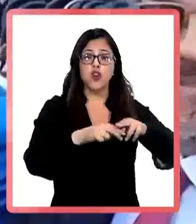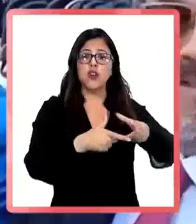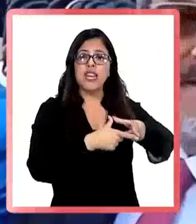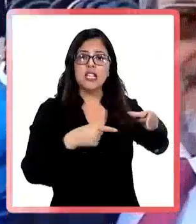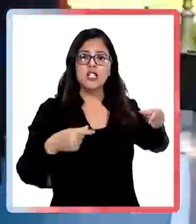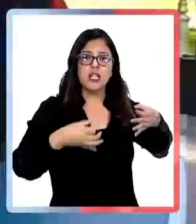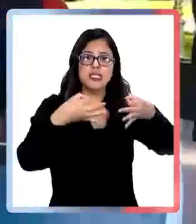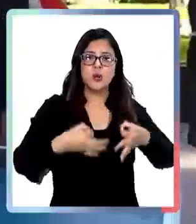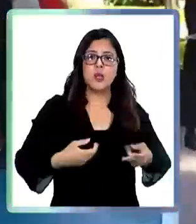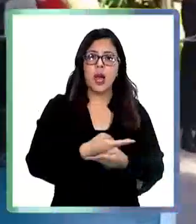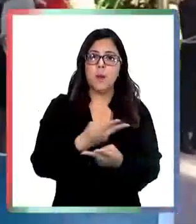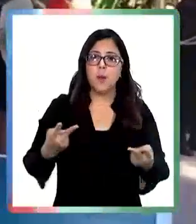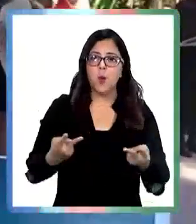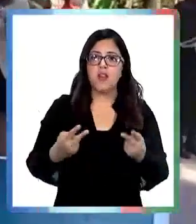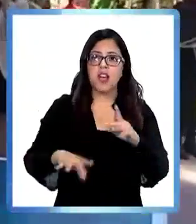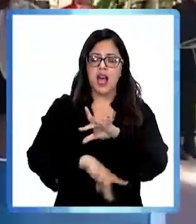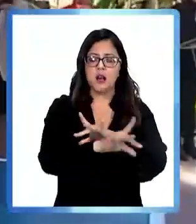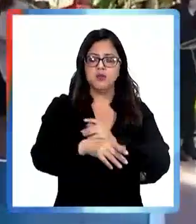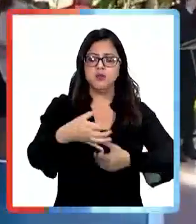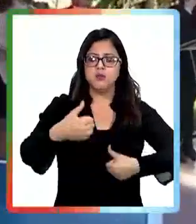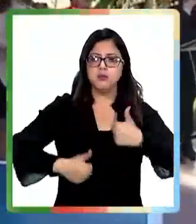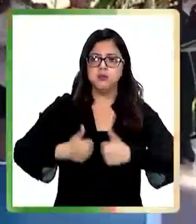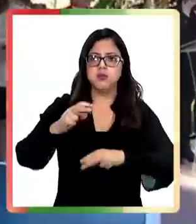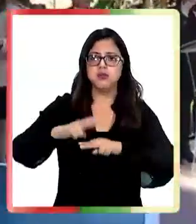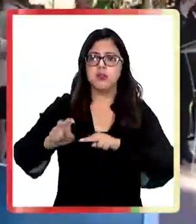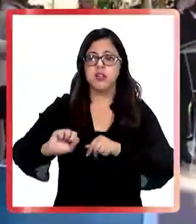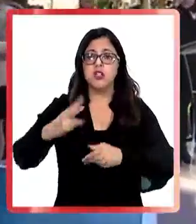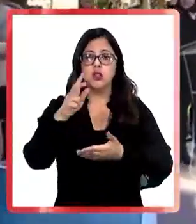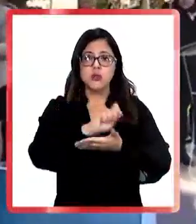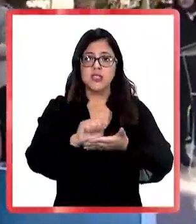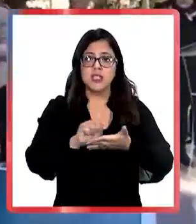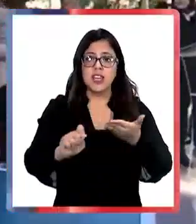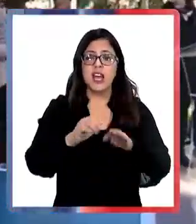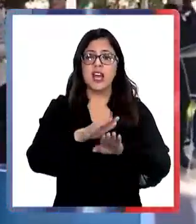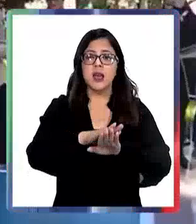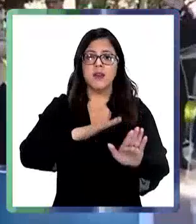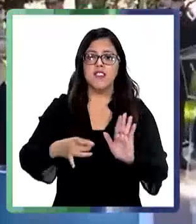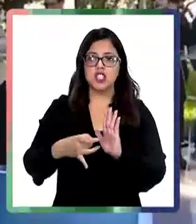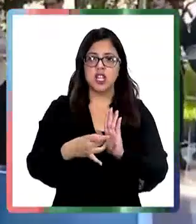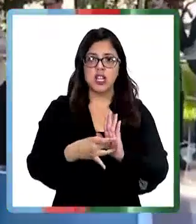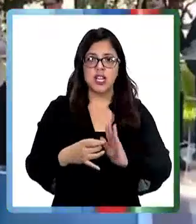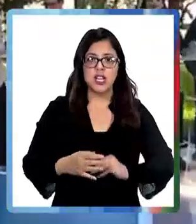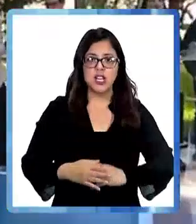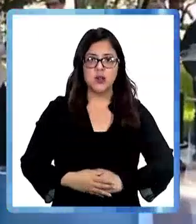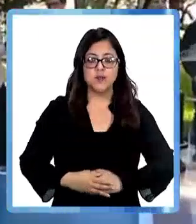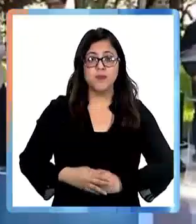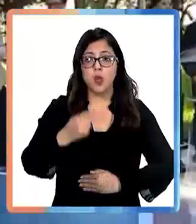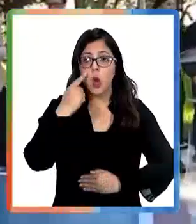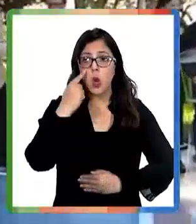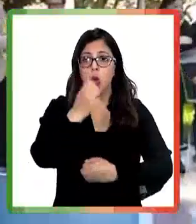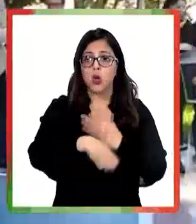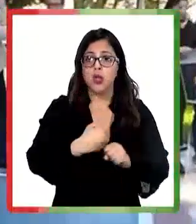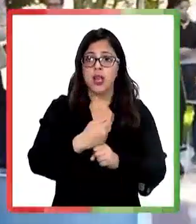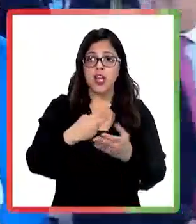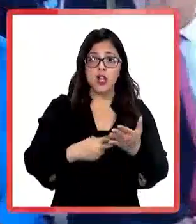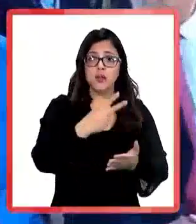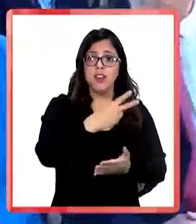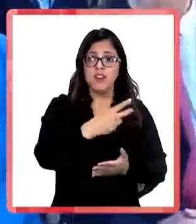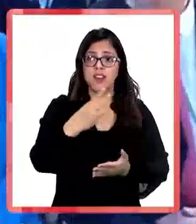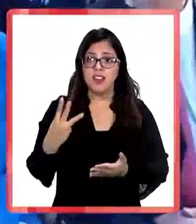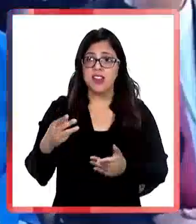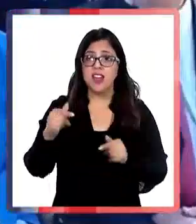Pública, el último concurso de este tipo que realizará la Subsecretaría de Prevención del Delito, porque a contar del año 2023